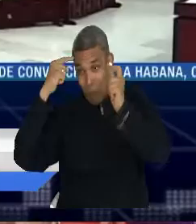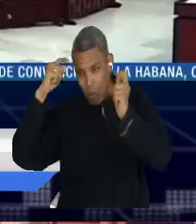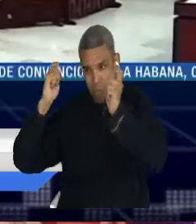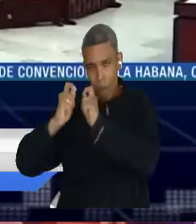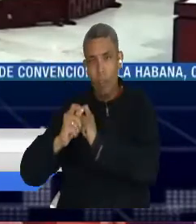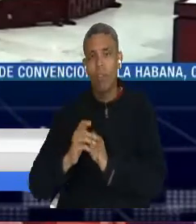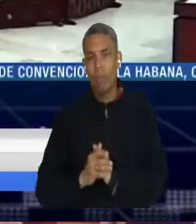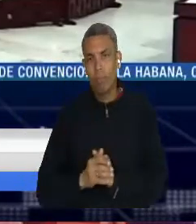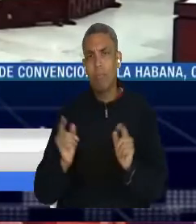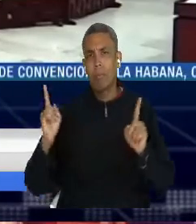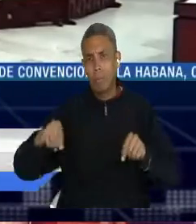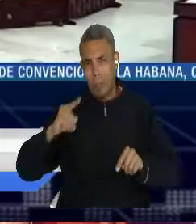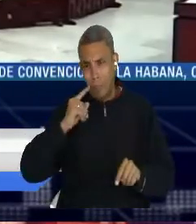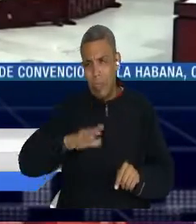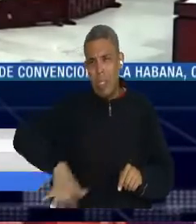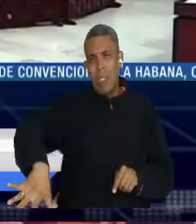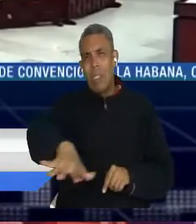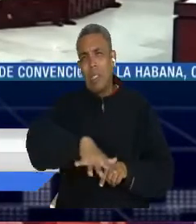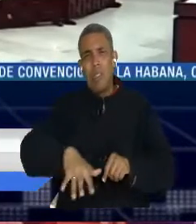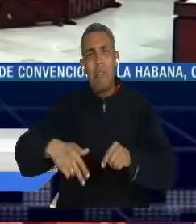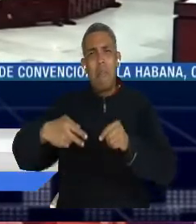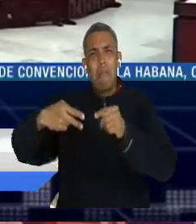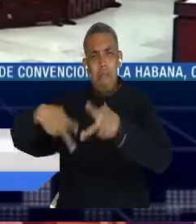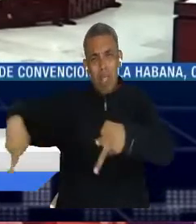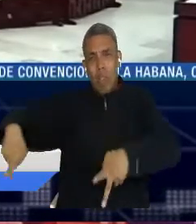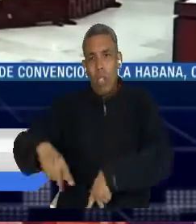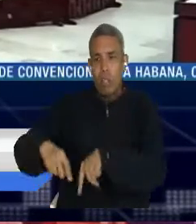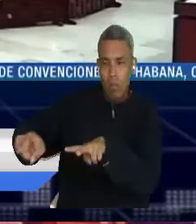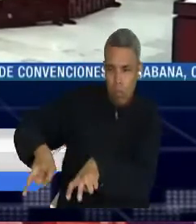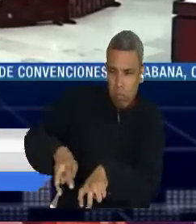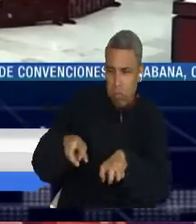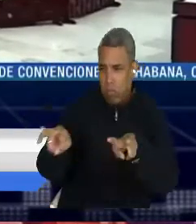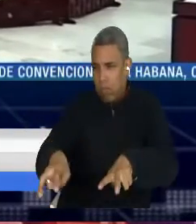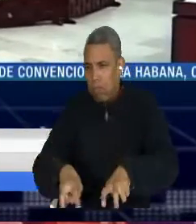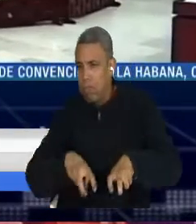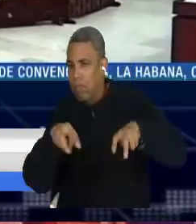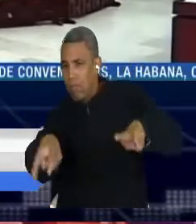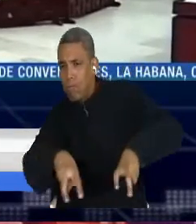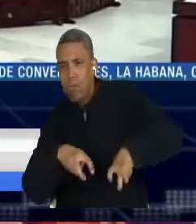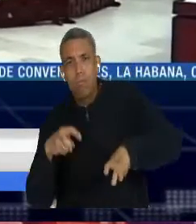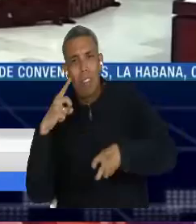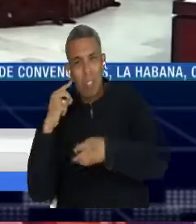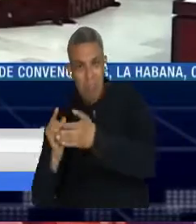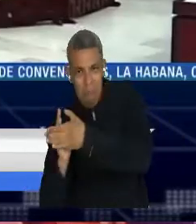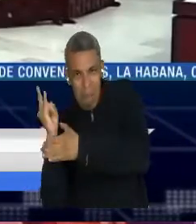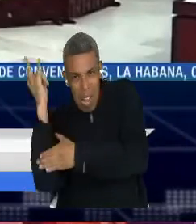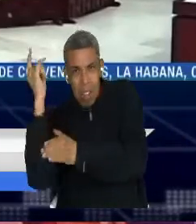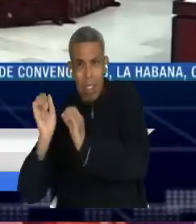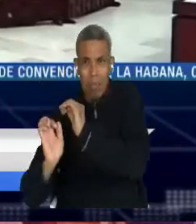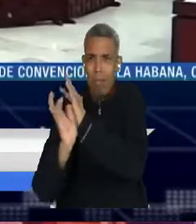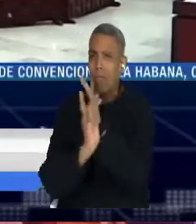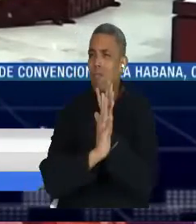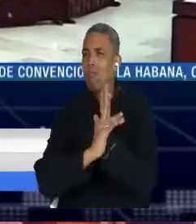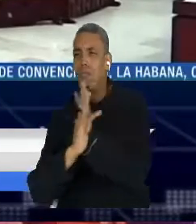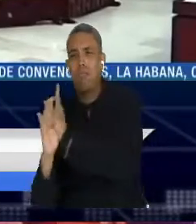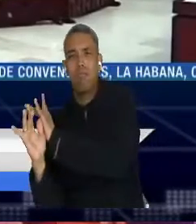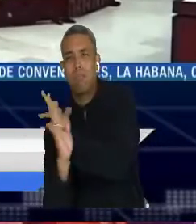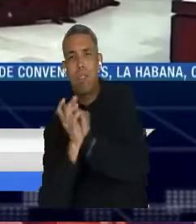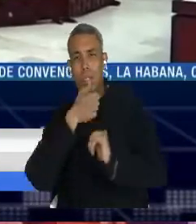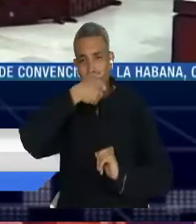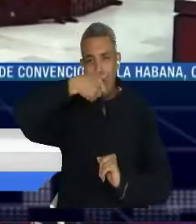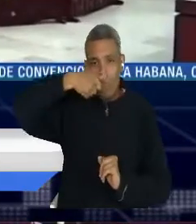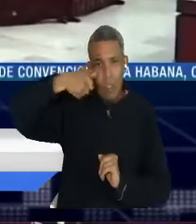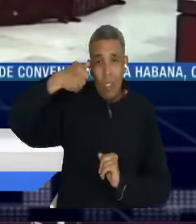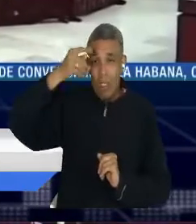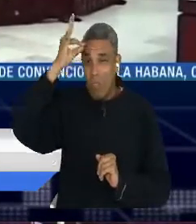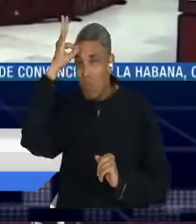restituidas a campesinos con el ánimo de generar nuevos desarrollos rurales. Pero